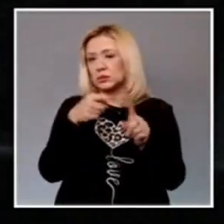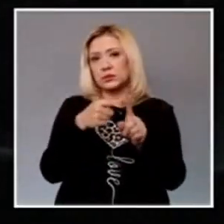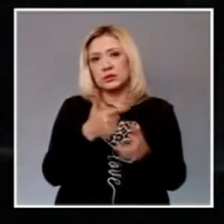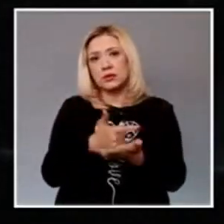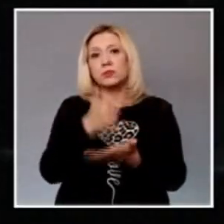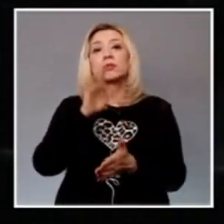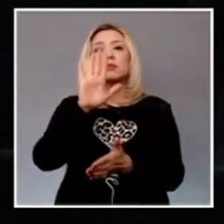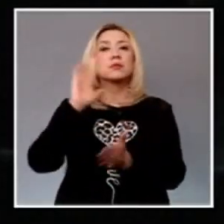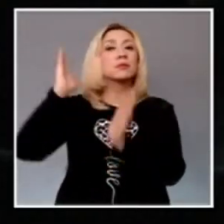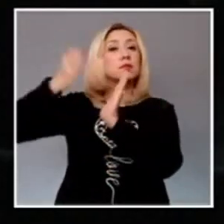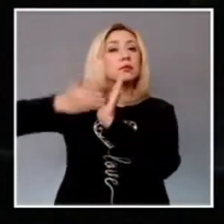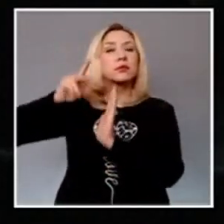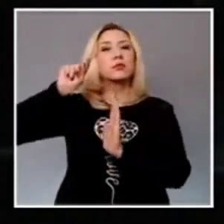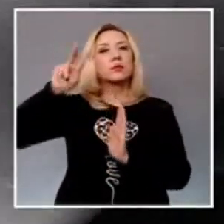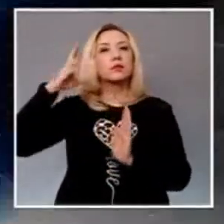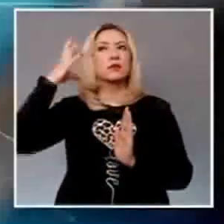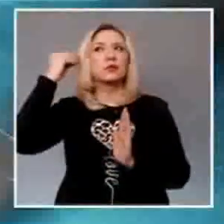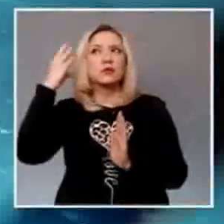subcontratación.